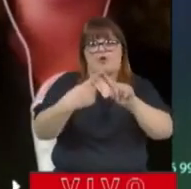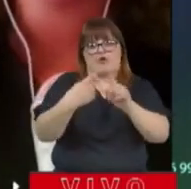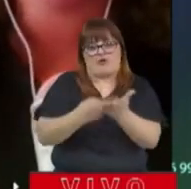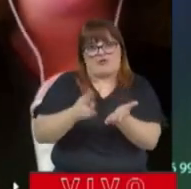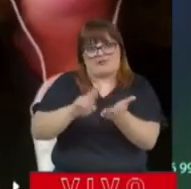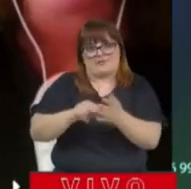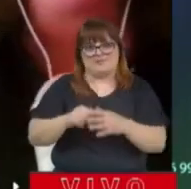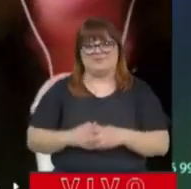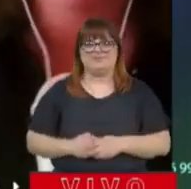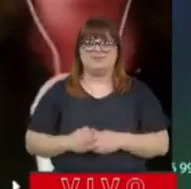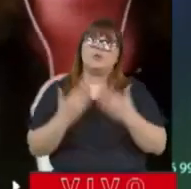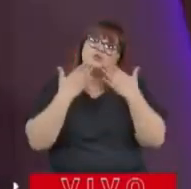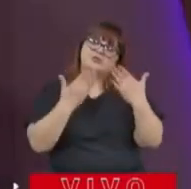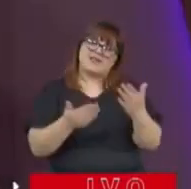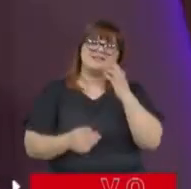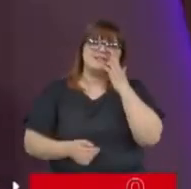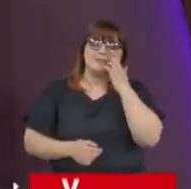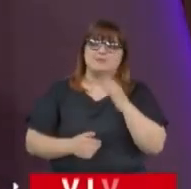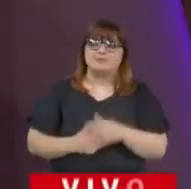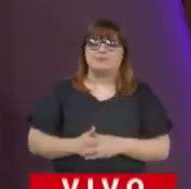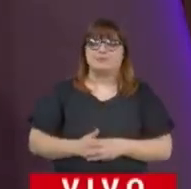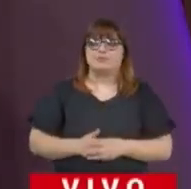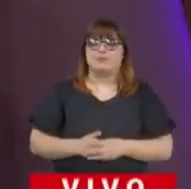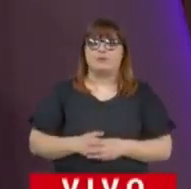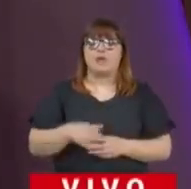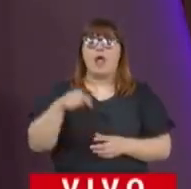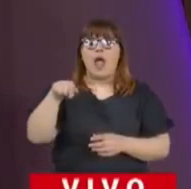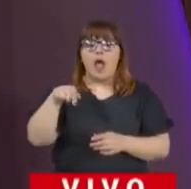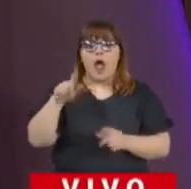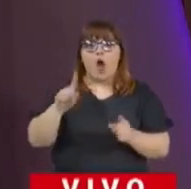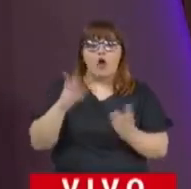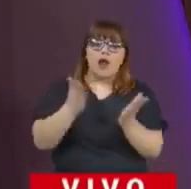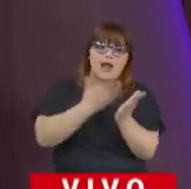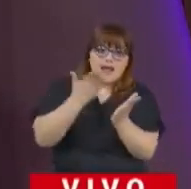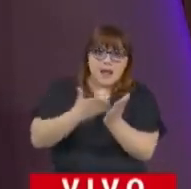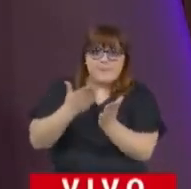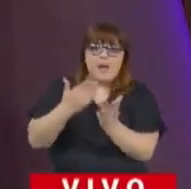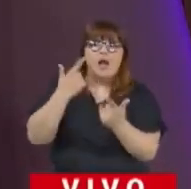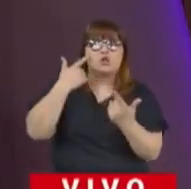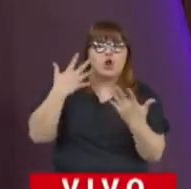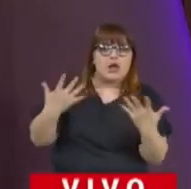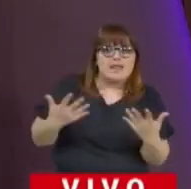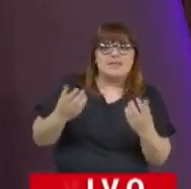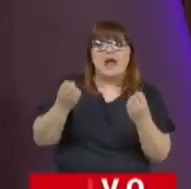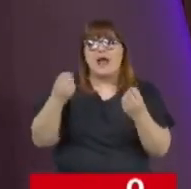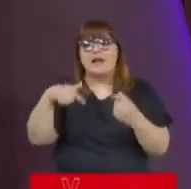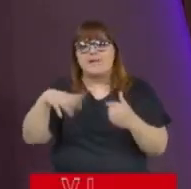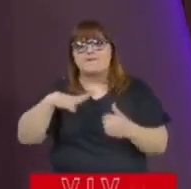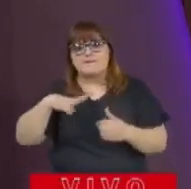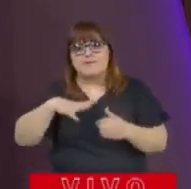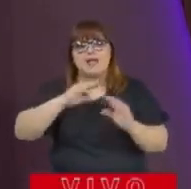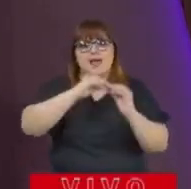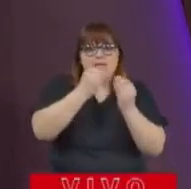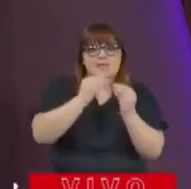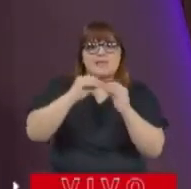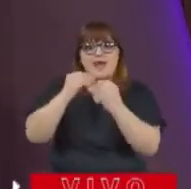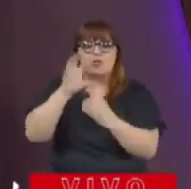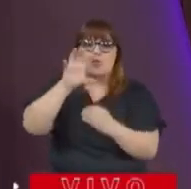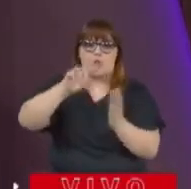adelante. Muchas gracias. Bueno, tenemos una parte del repaso, de la recorrida. Nos queda todavía pendiente buena parte de la